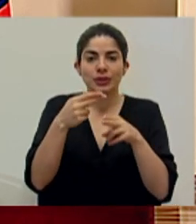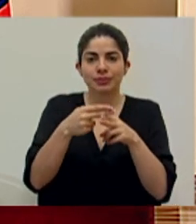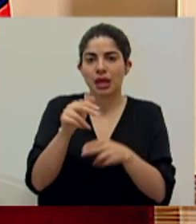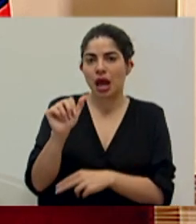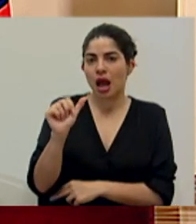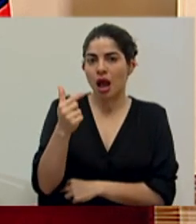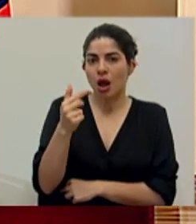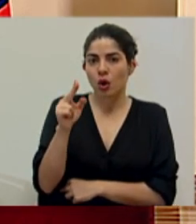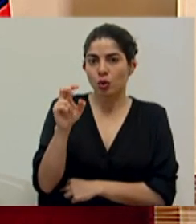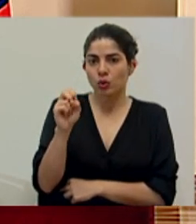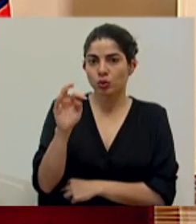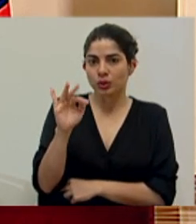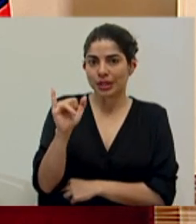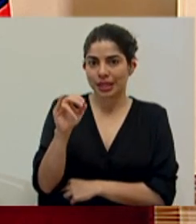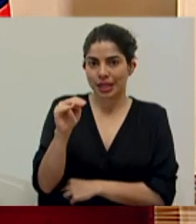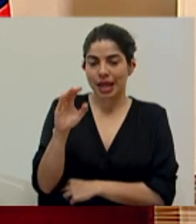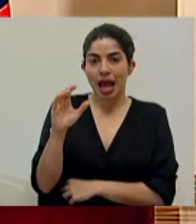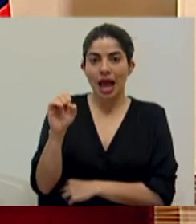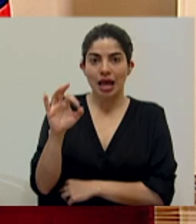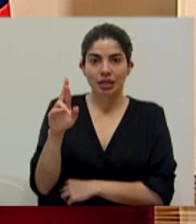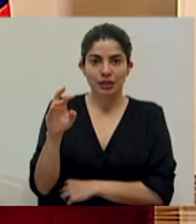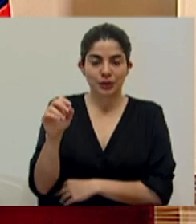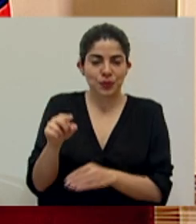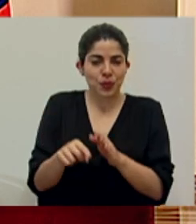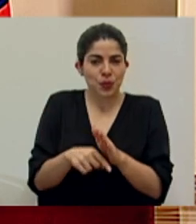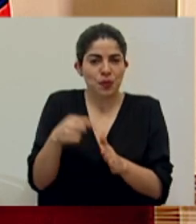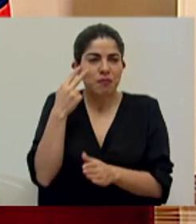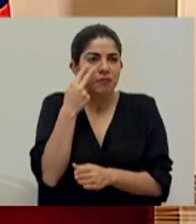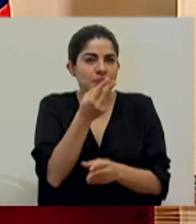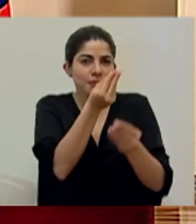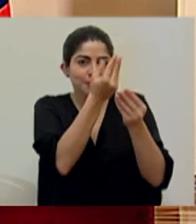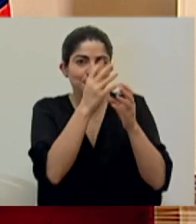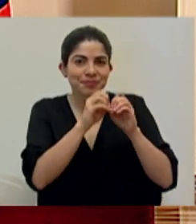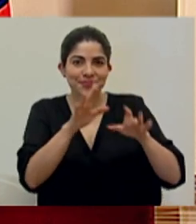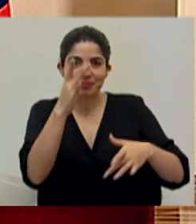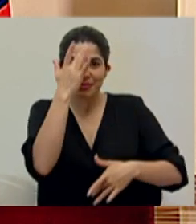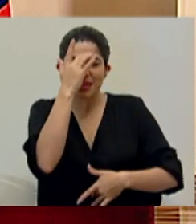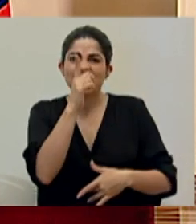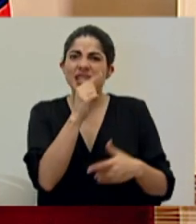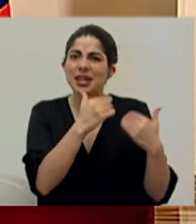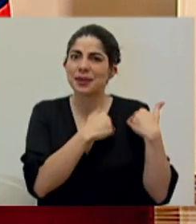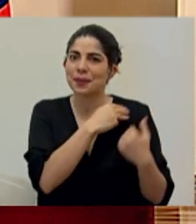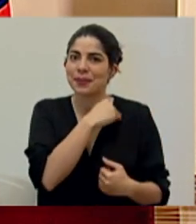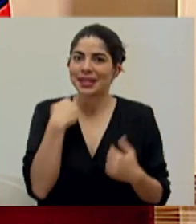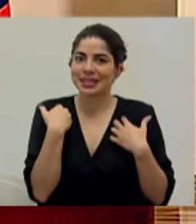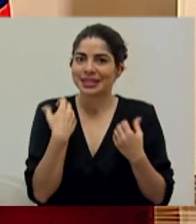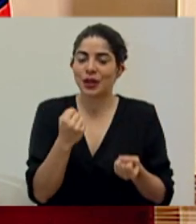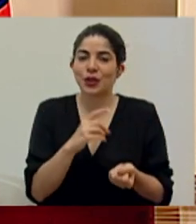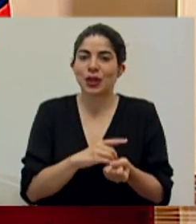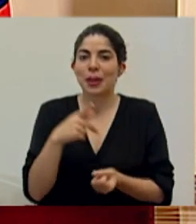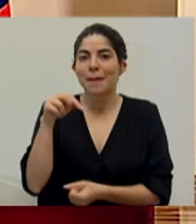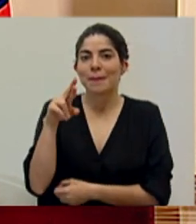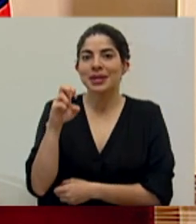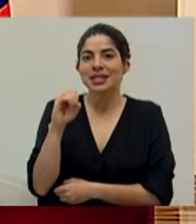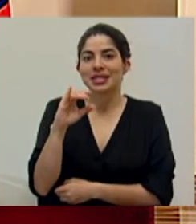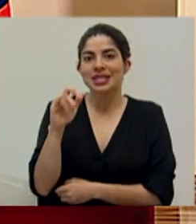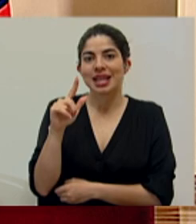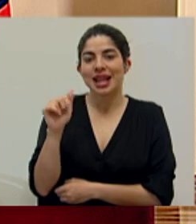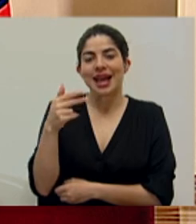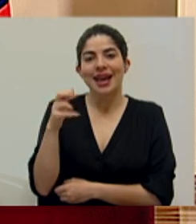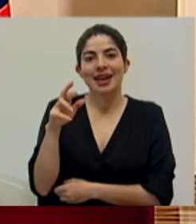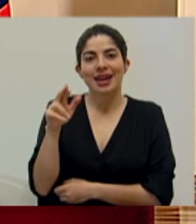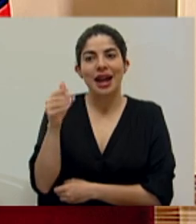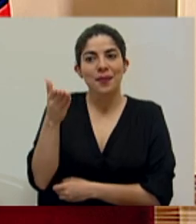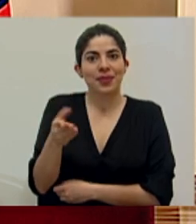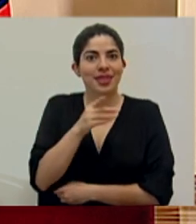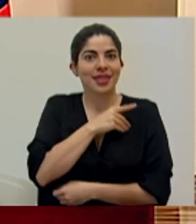Castro, y de inmediato vamos a ver el reporte epidemiológico por parte del Ministerio de Salud. La doctora Priscila Herrera, directora general de